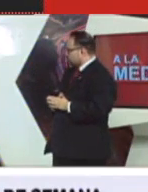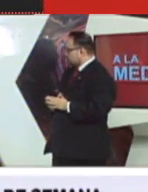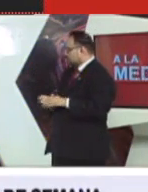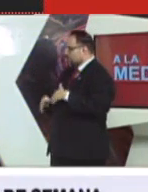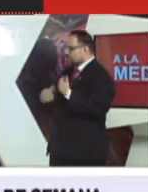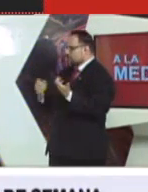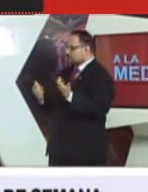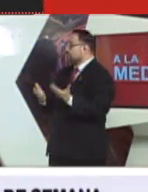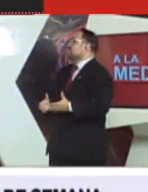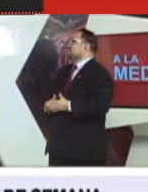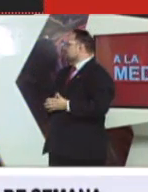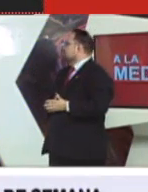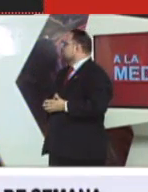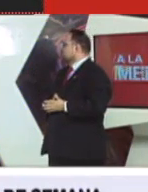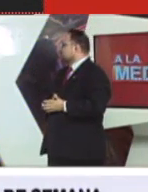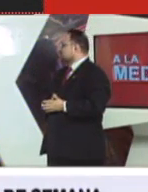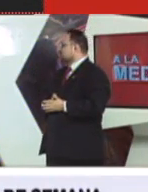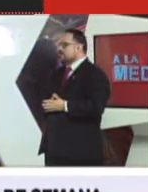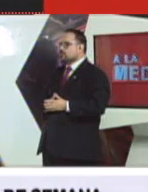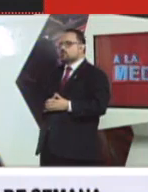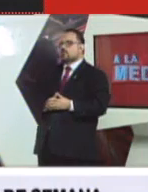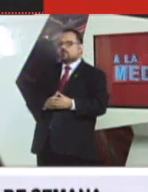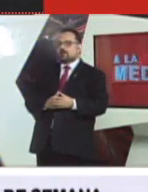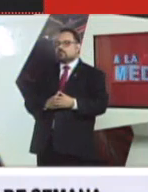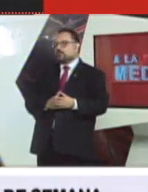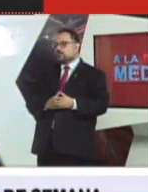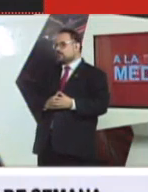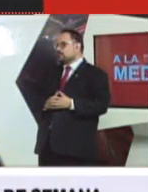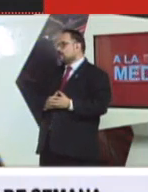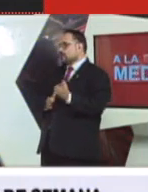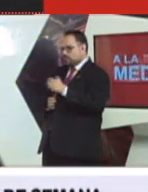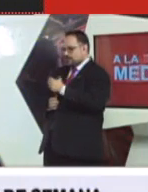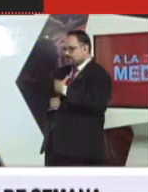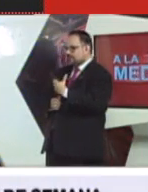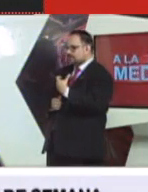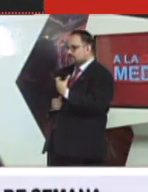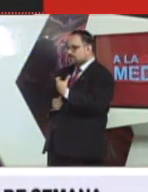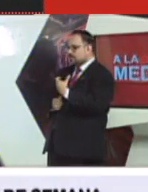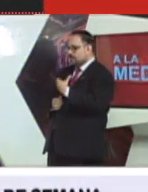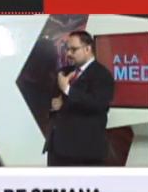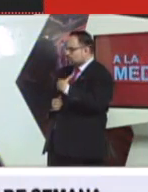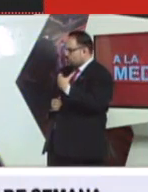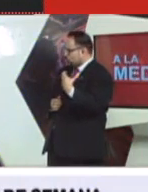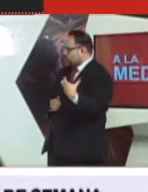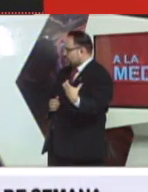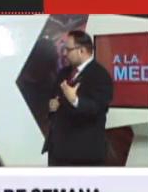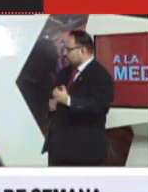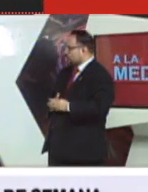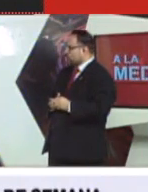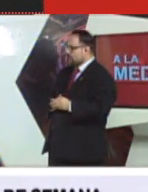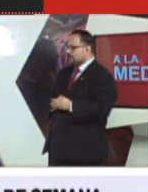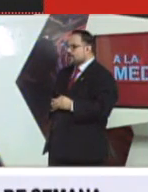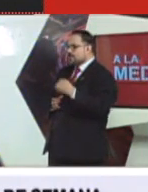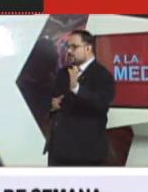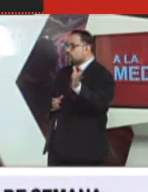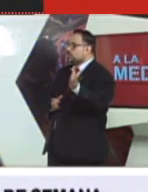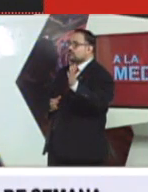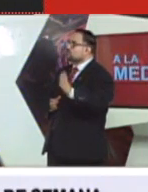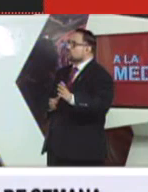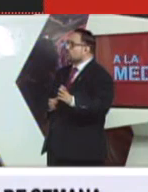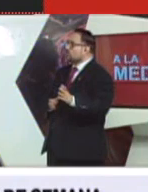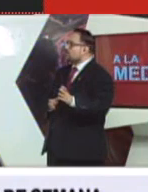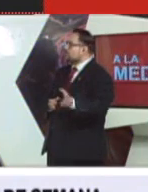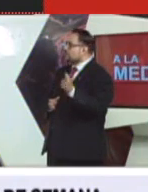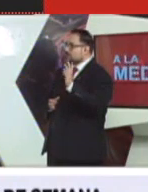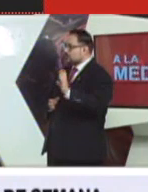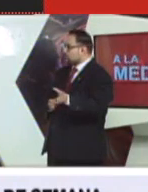protocolo, digamos, medianamente sano para poder reactivarlo, porque ese va a ser el motor real de la economía, es poner